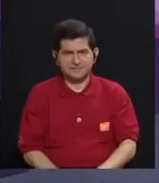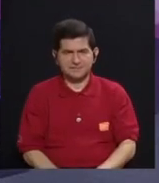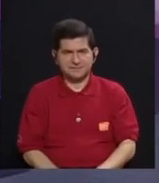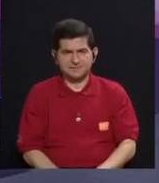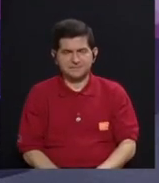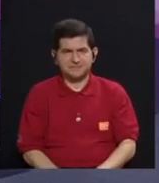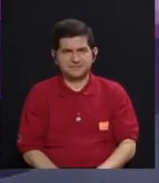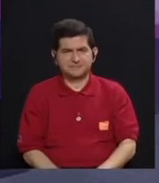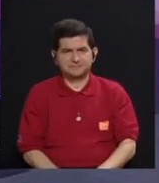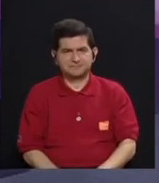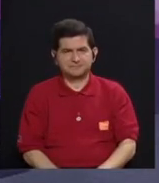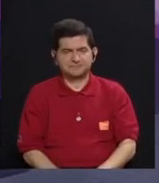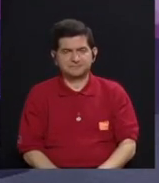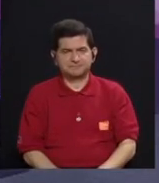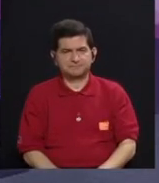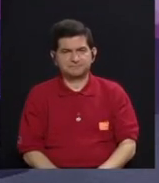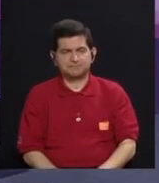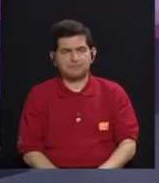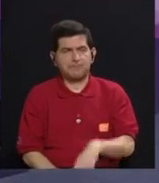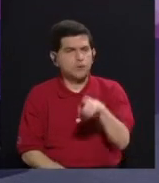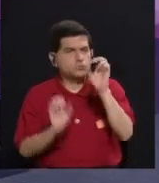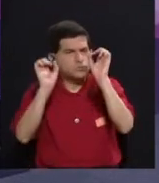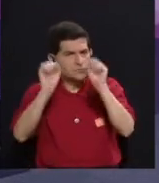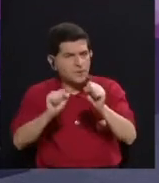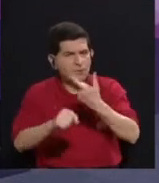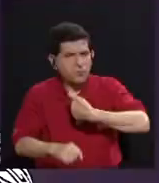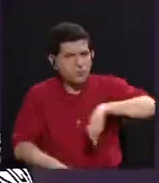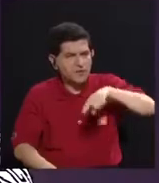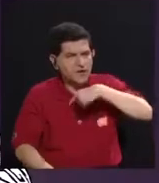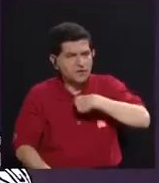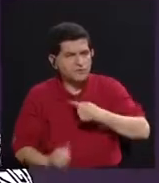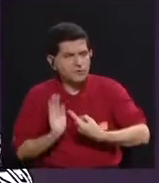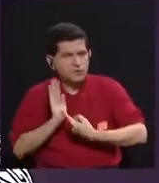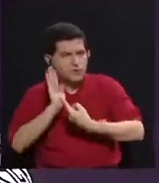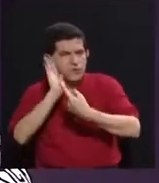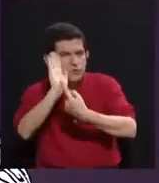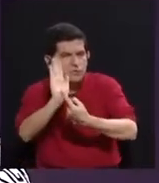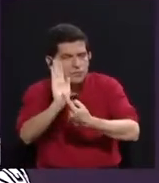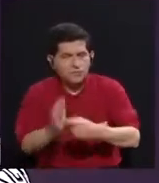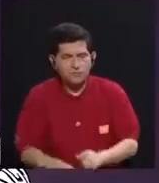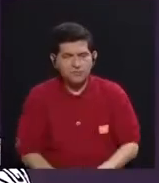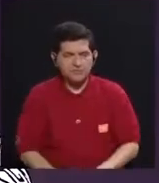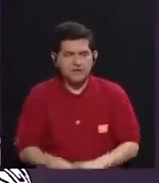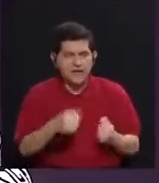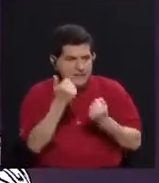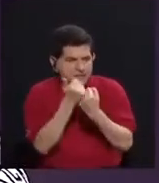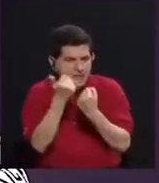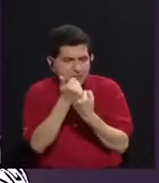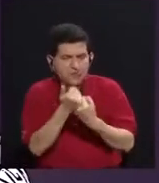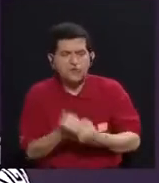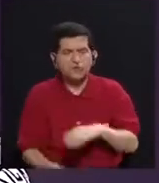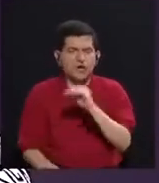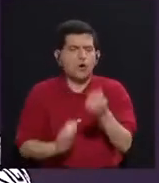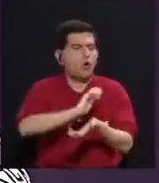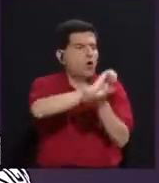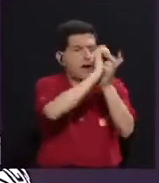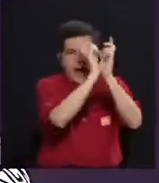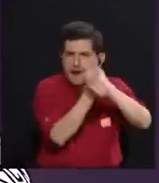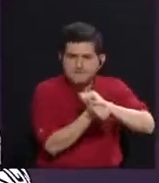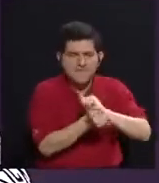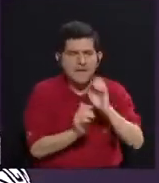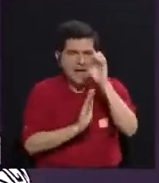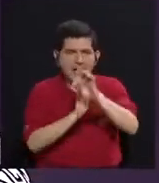ilustrar acerca de cómo se recrean, refuerzan o no, o se transforman, digamos,